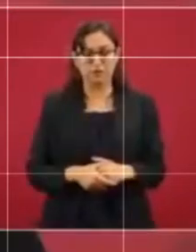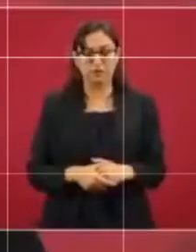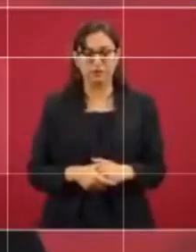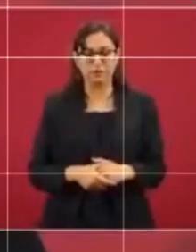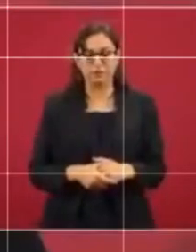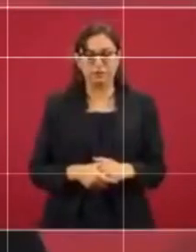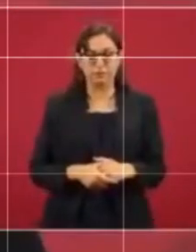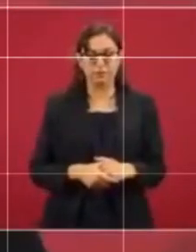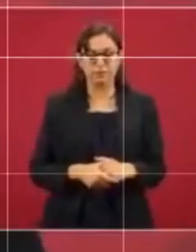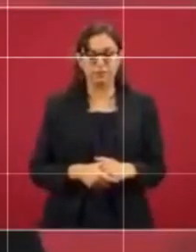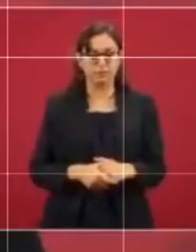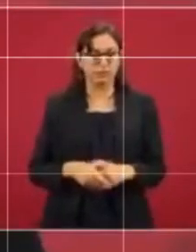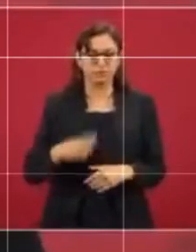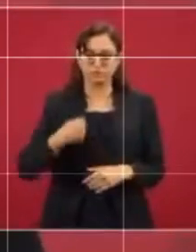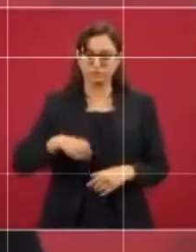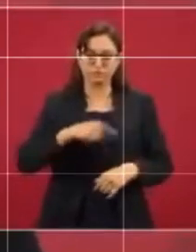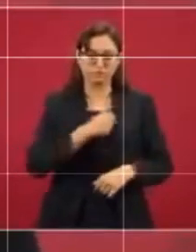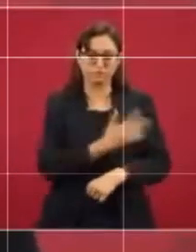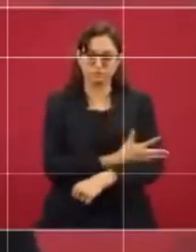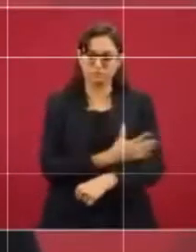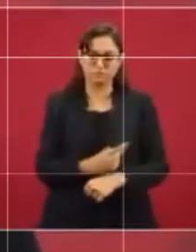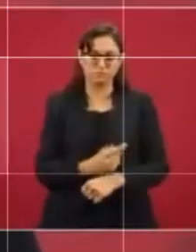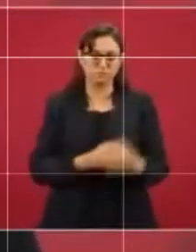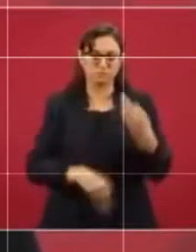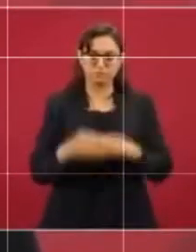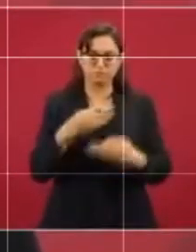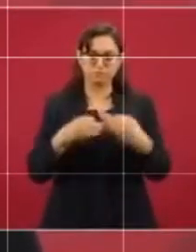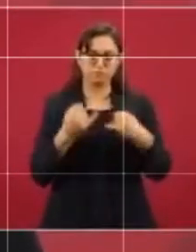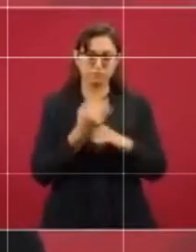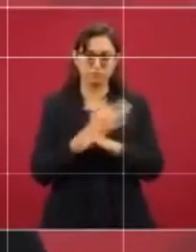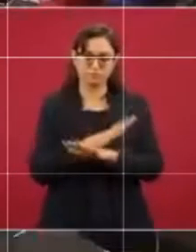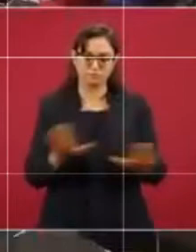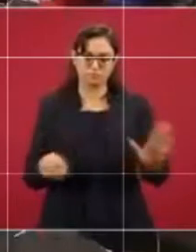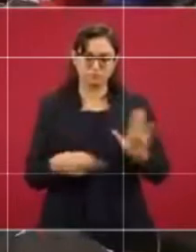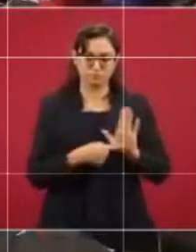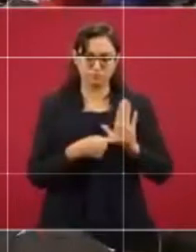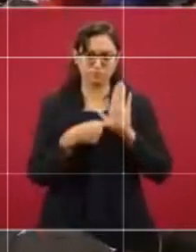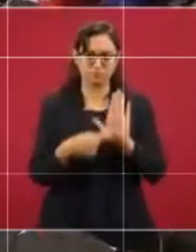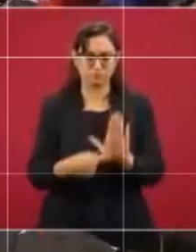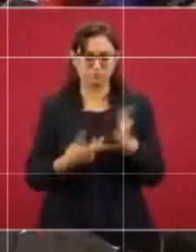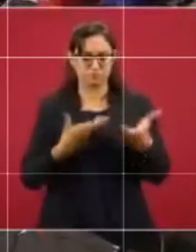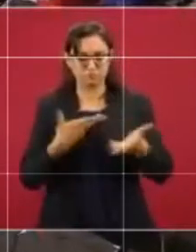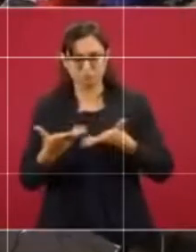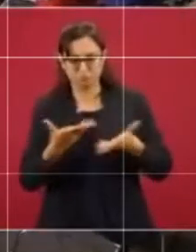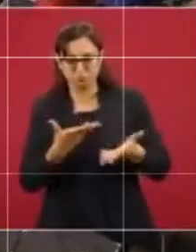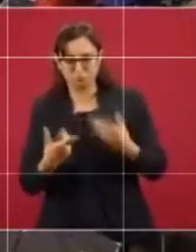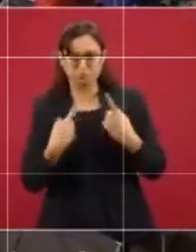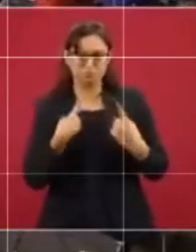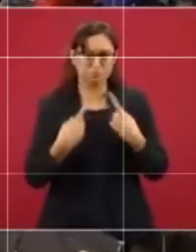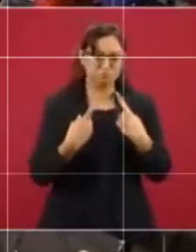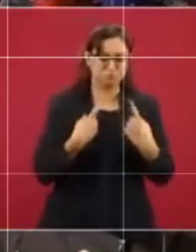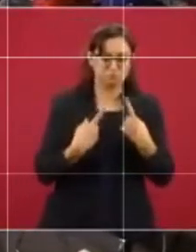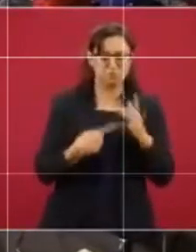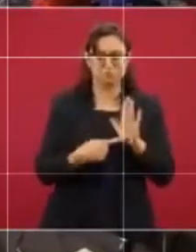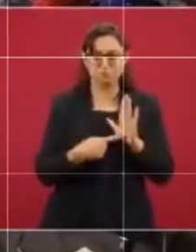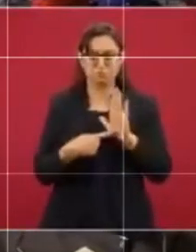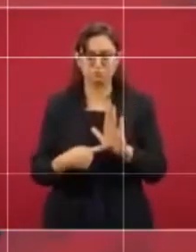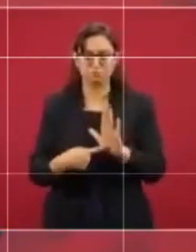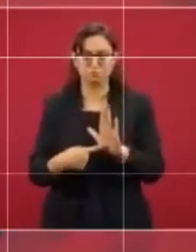hemos informado con toda transparencia lo que se ha convenido, lo que se ha conversado y lo que se ha sostenido con